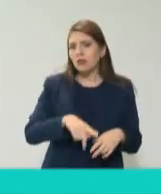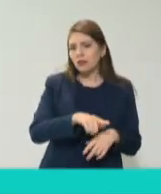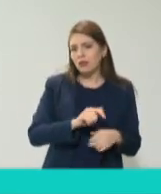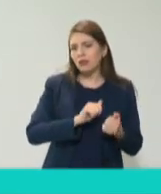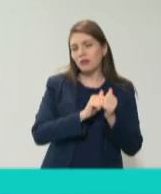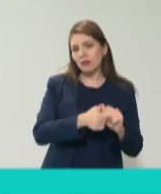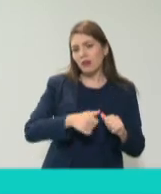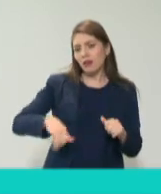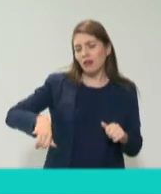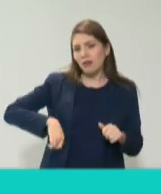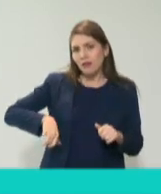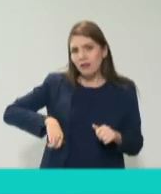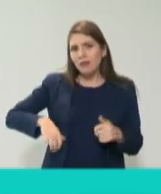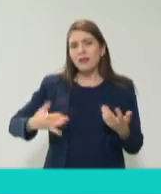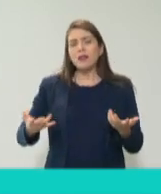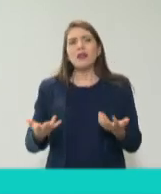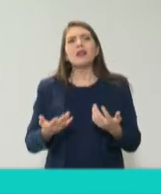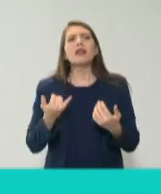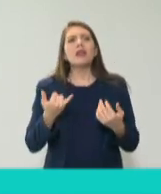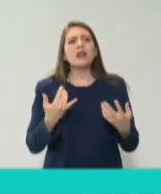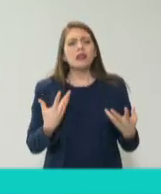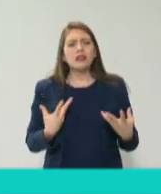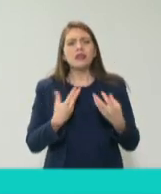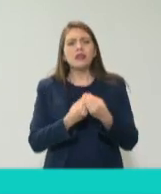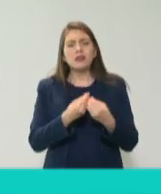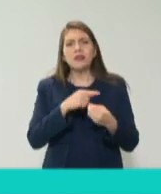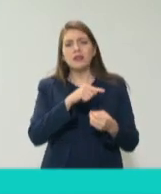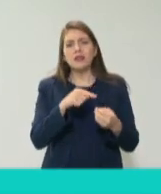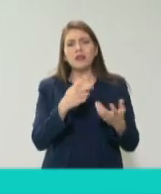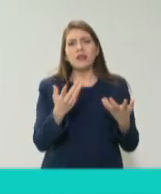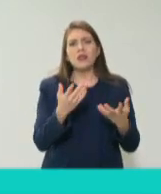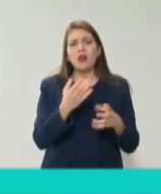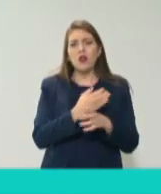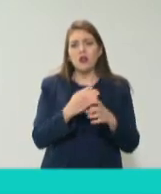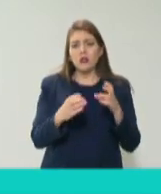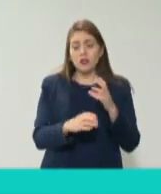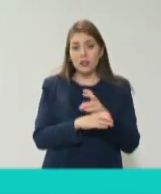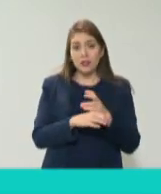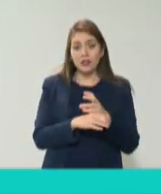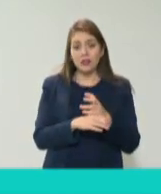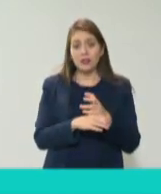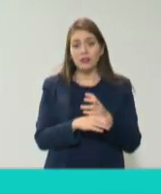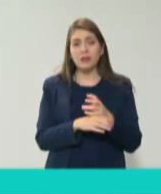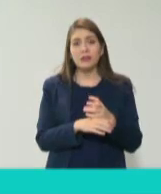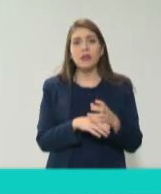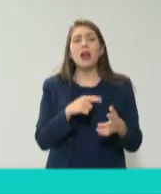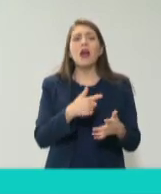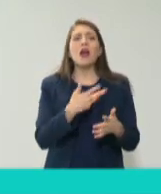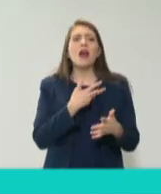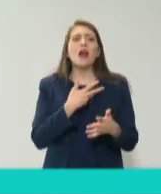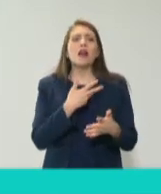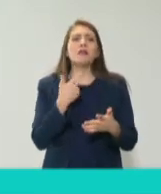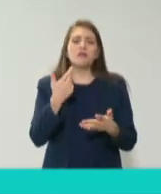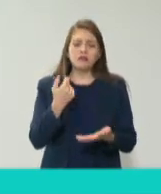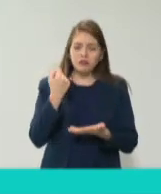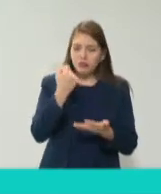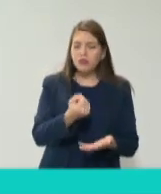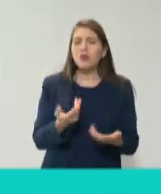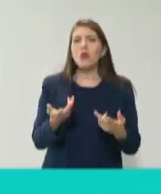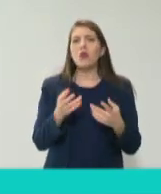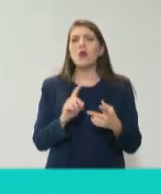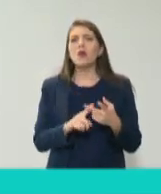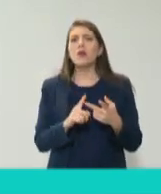y involucrarlos en que las condiciones en las que se ejercen los recursos se